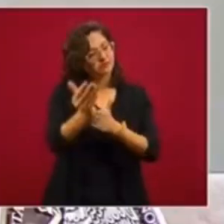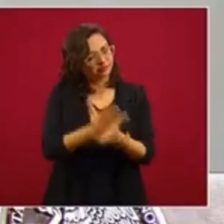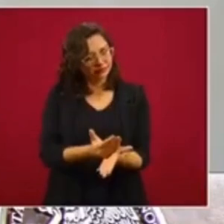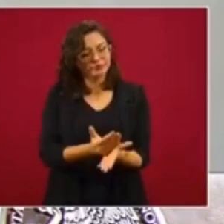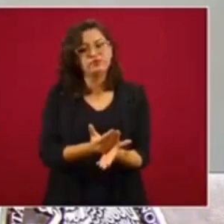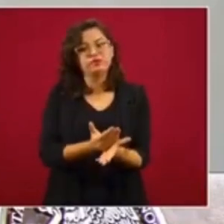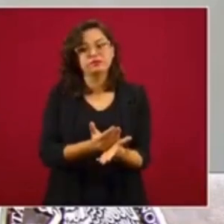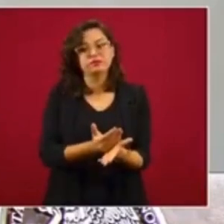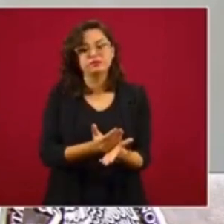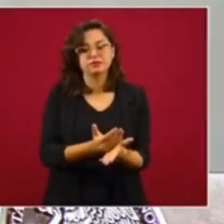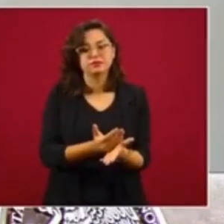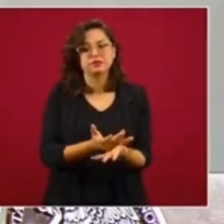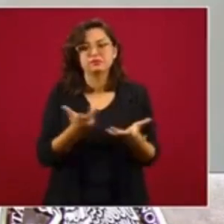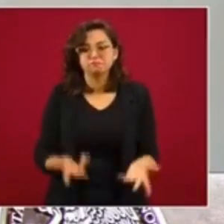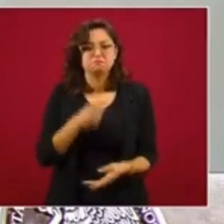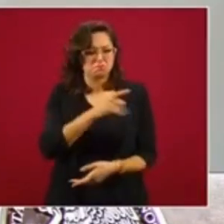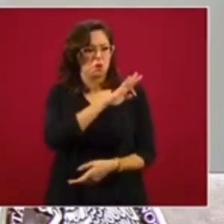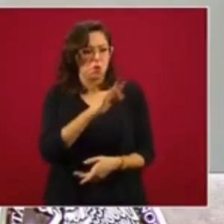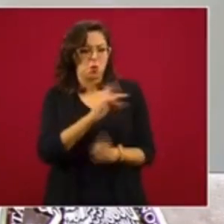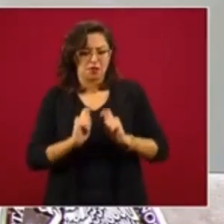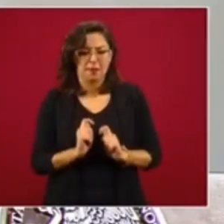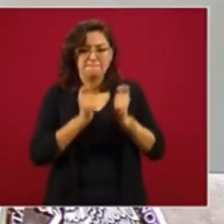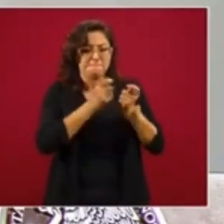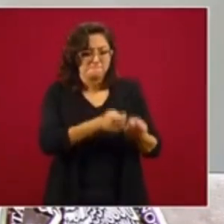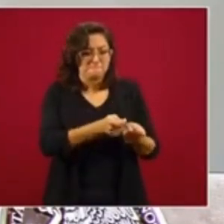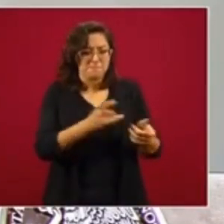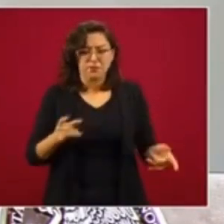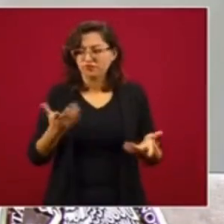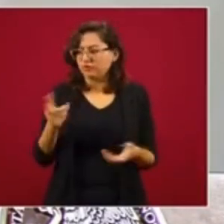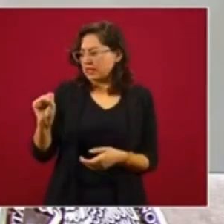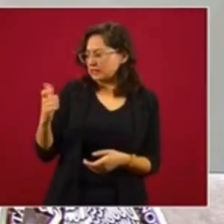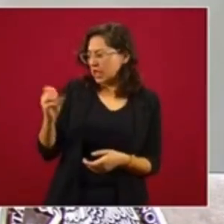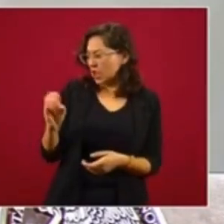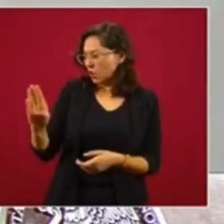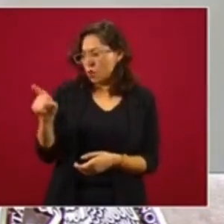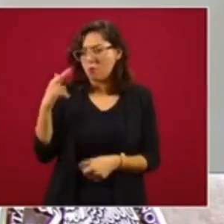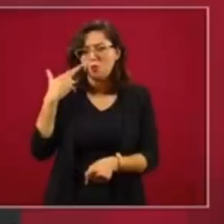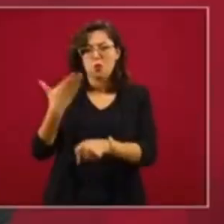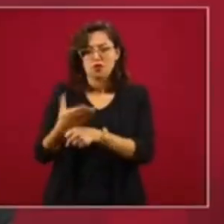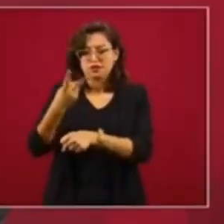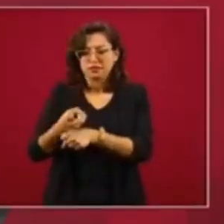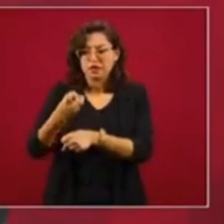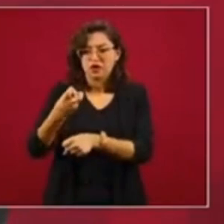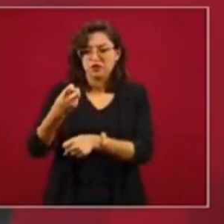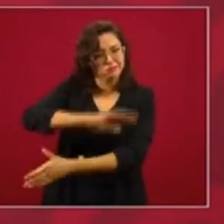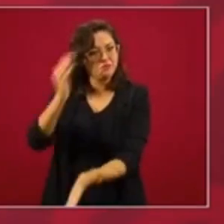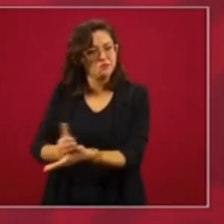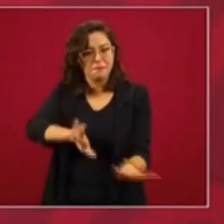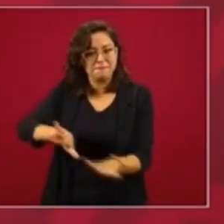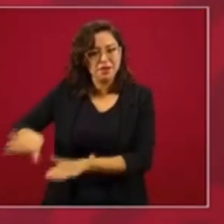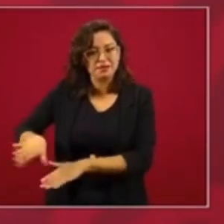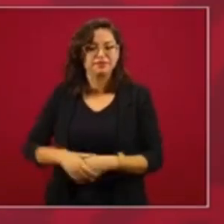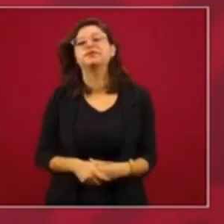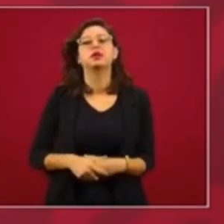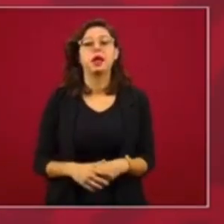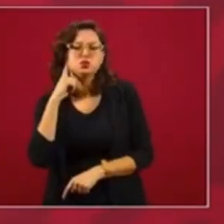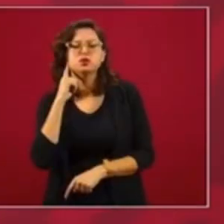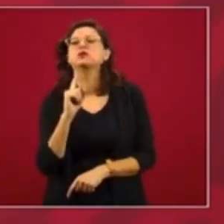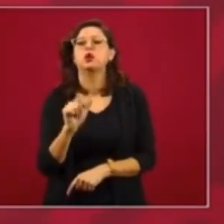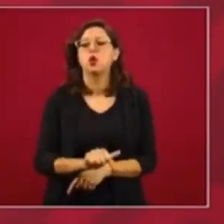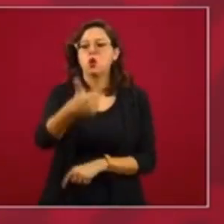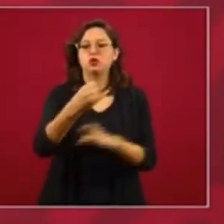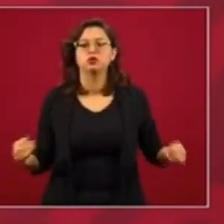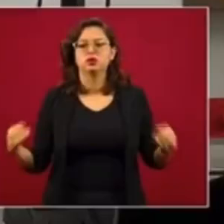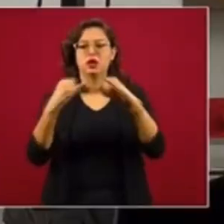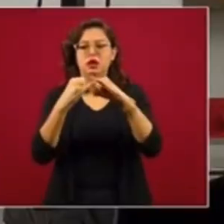manejar o puede depender de la Secretaría de Gobernación, de Subsecretaría de Derechos Humanos. Y lo mismo, me enteré de otro